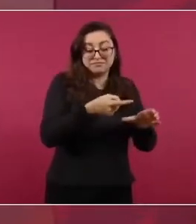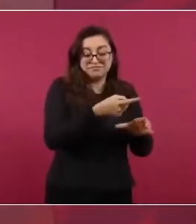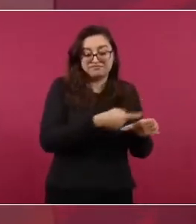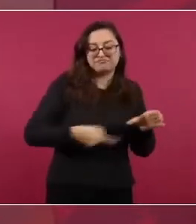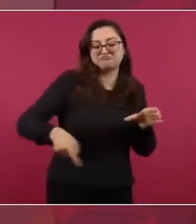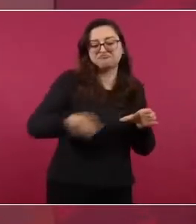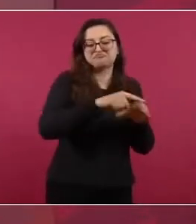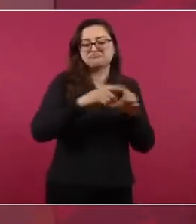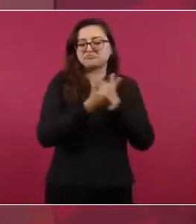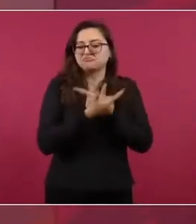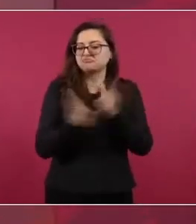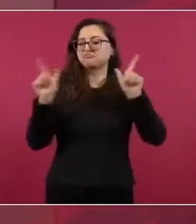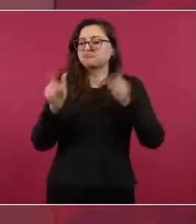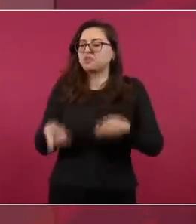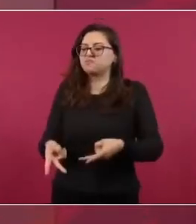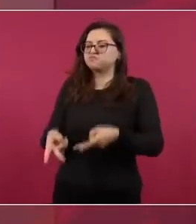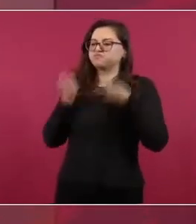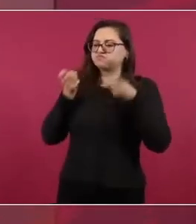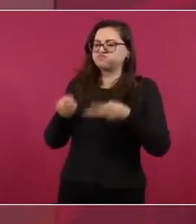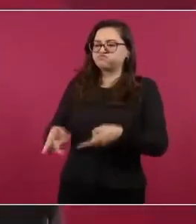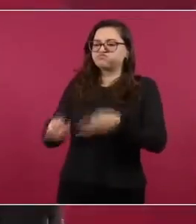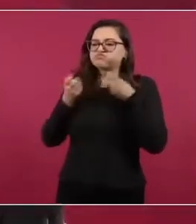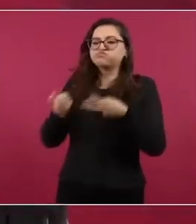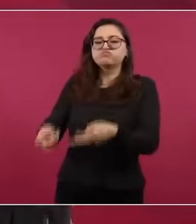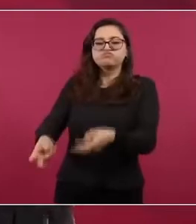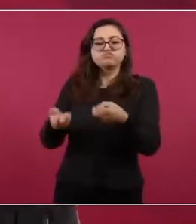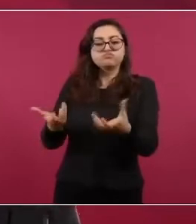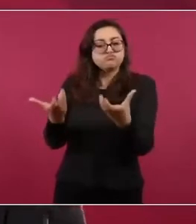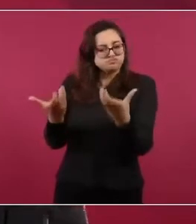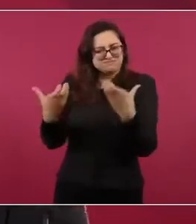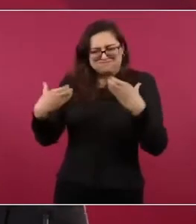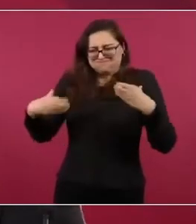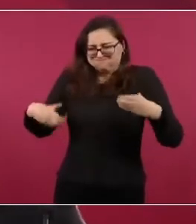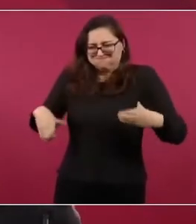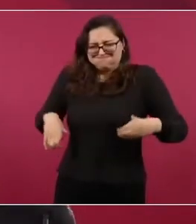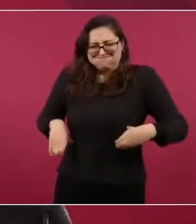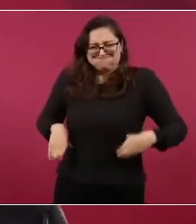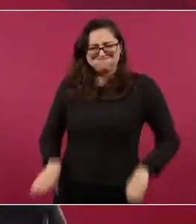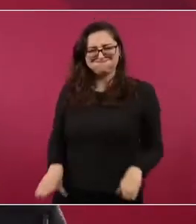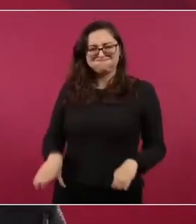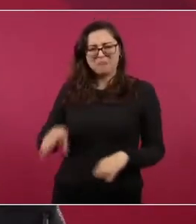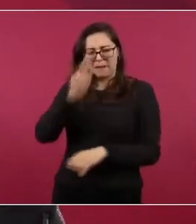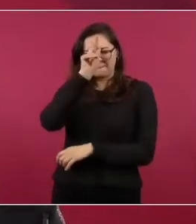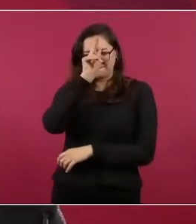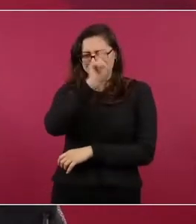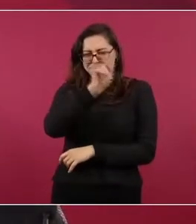en la historia de México.